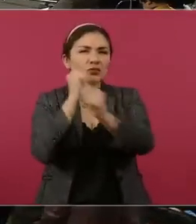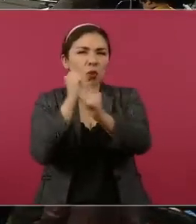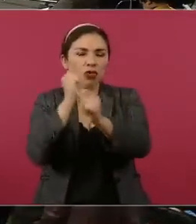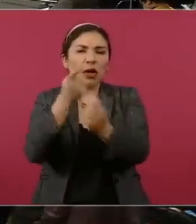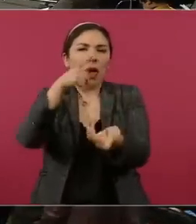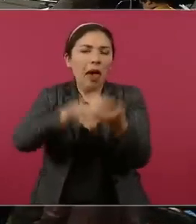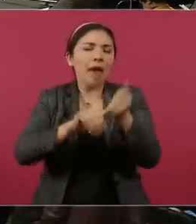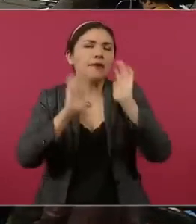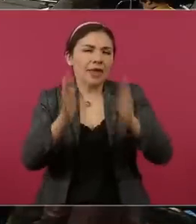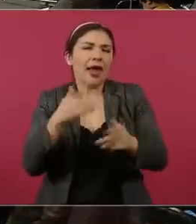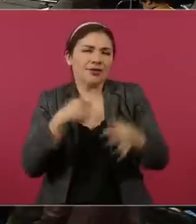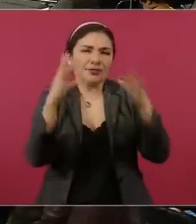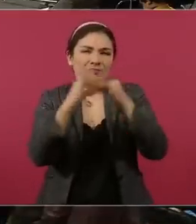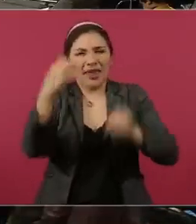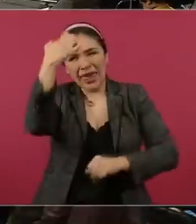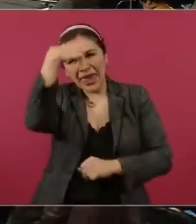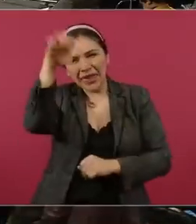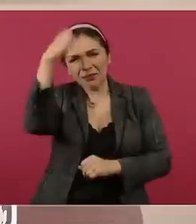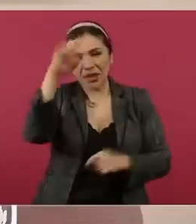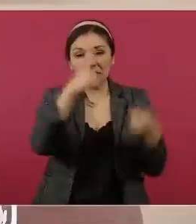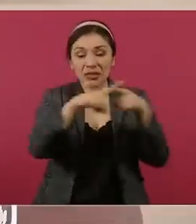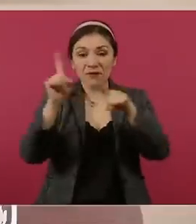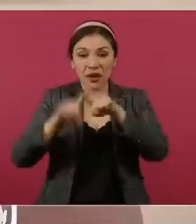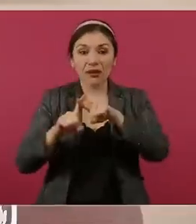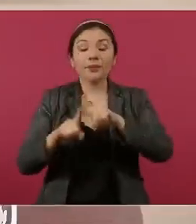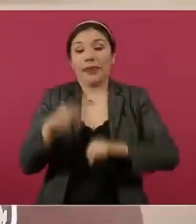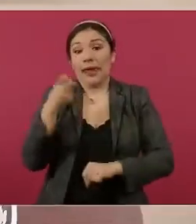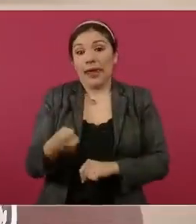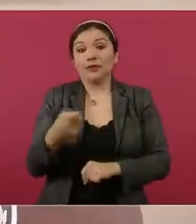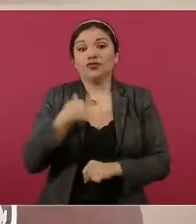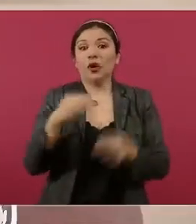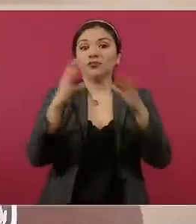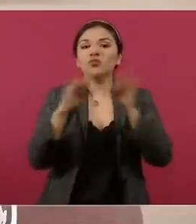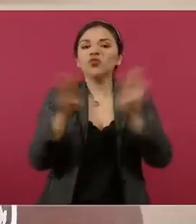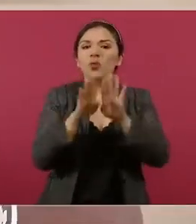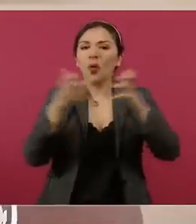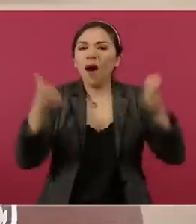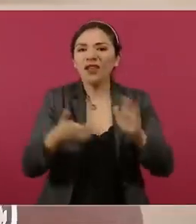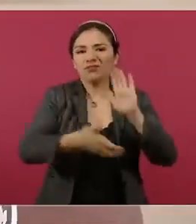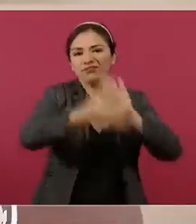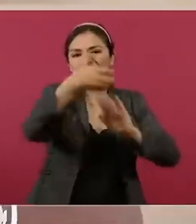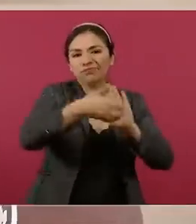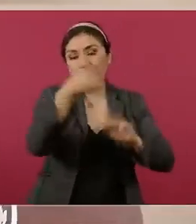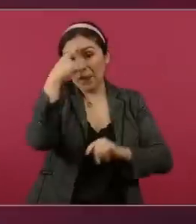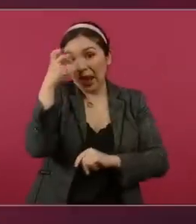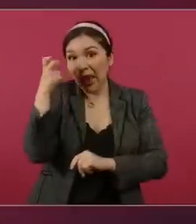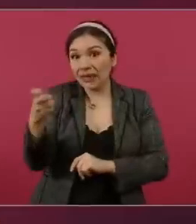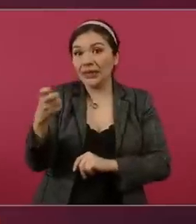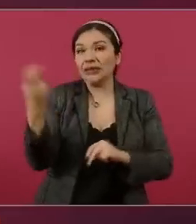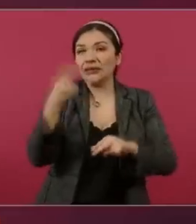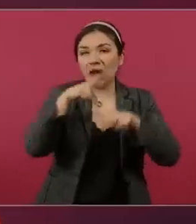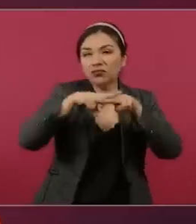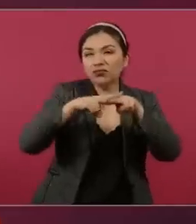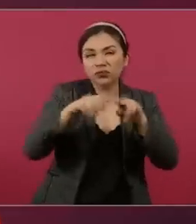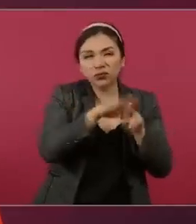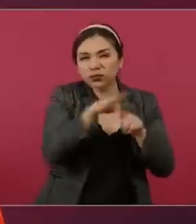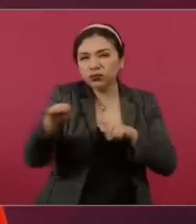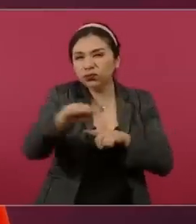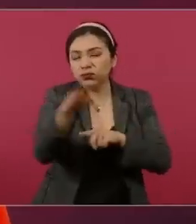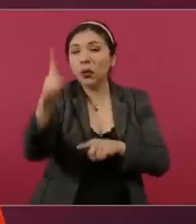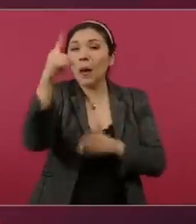hablado de experiencias y en donde aquí hemos hablado de toda la infraestructura que para este gran recorrido de más de 1